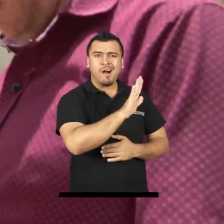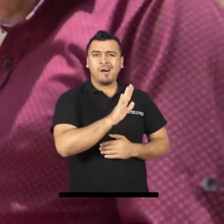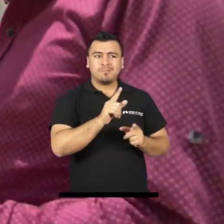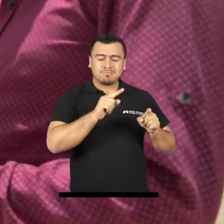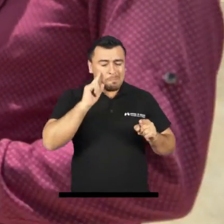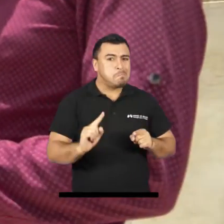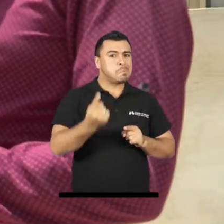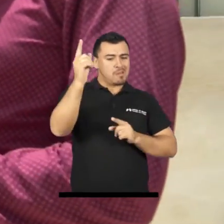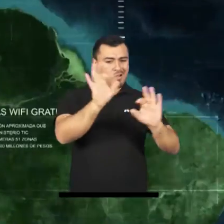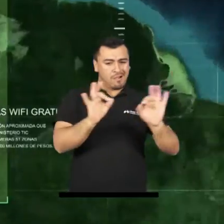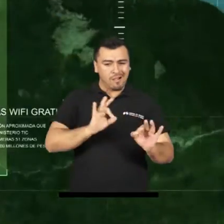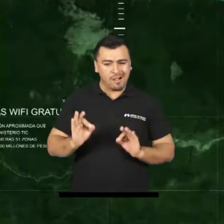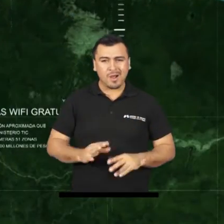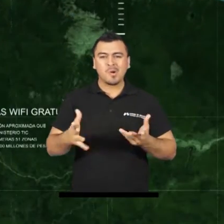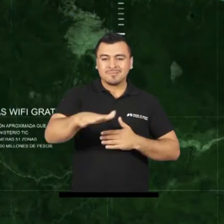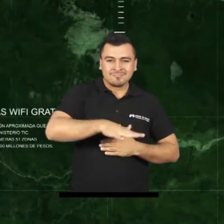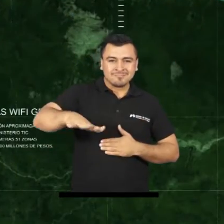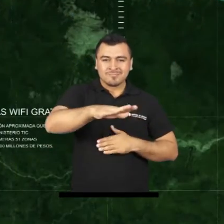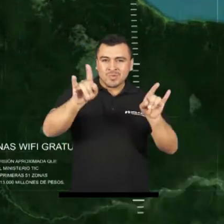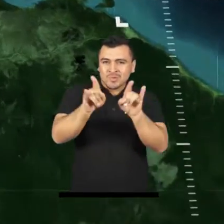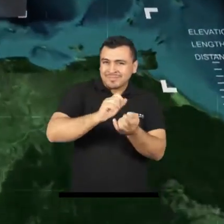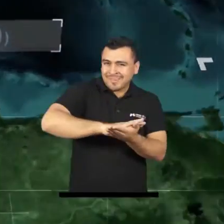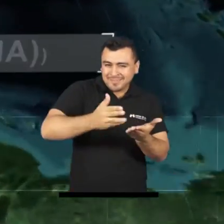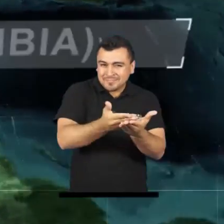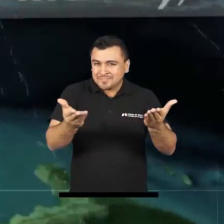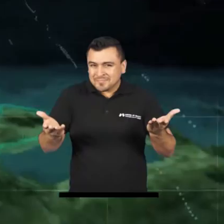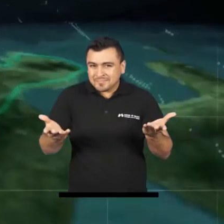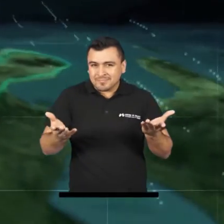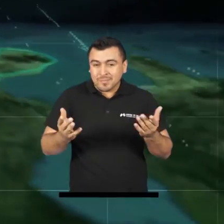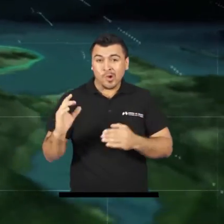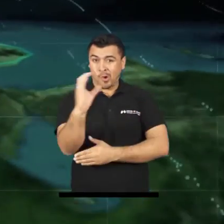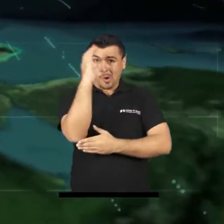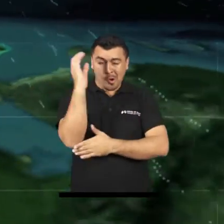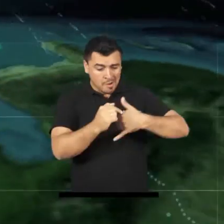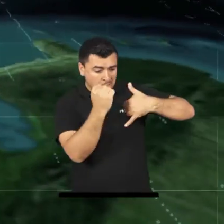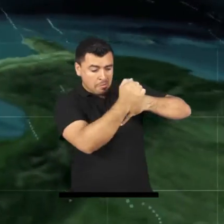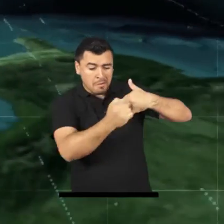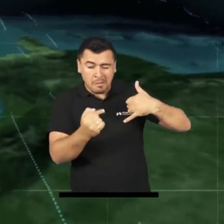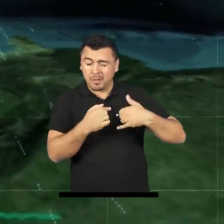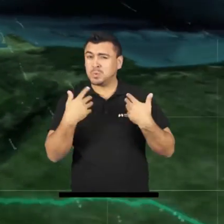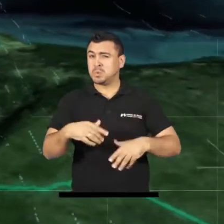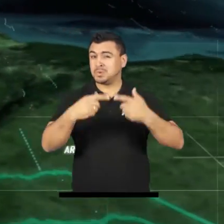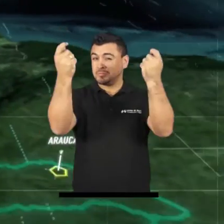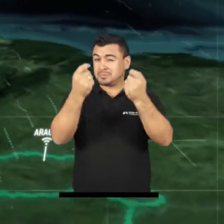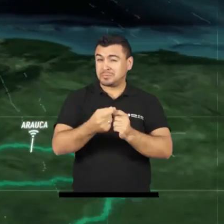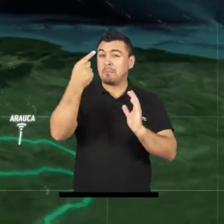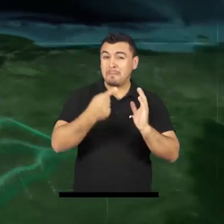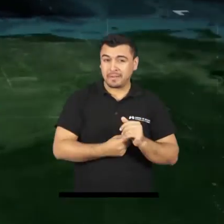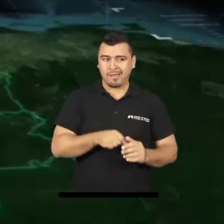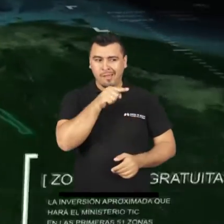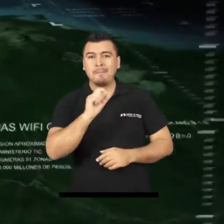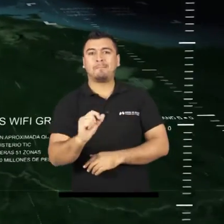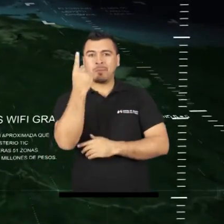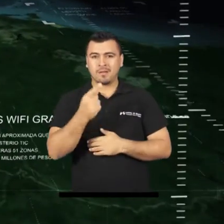conecta la primera de mil zonas Wi-Fi gratis para la gente que se extenderán a lo largo y ancho del país. Zonas